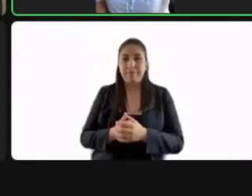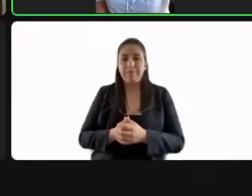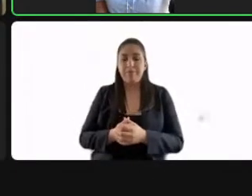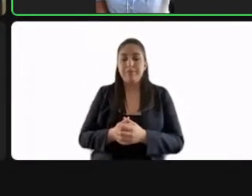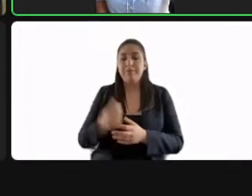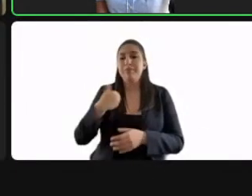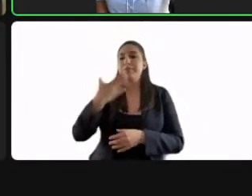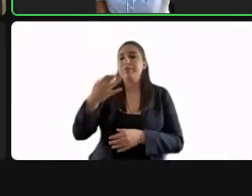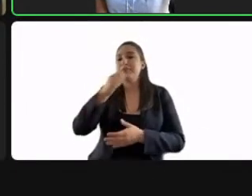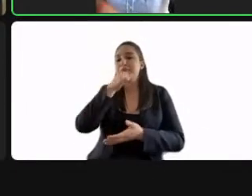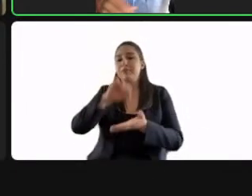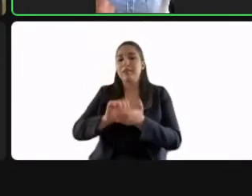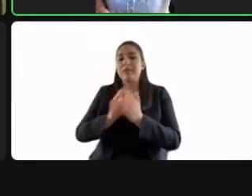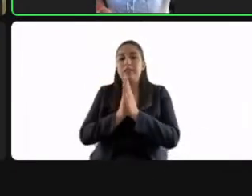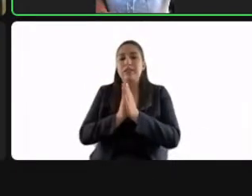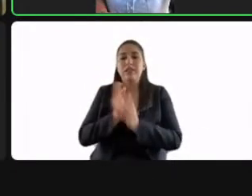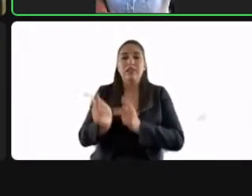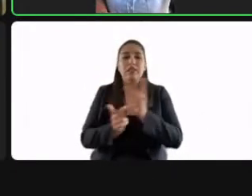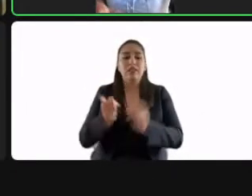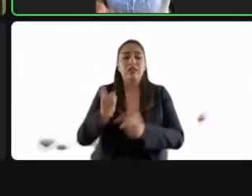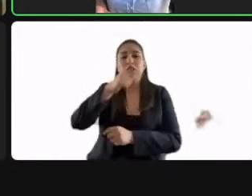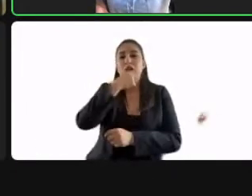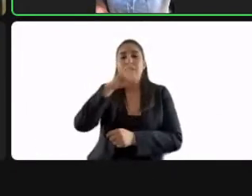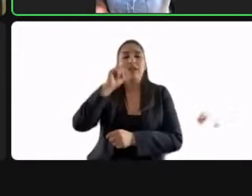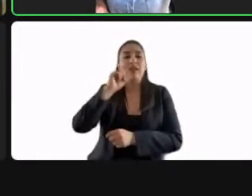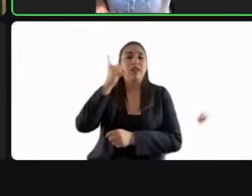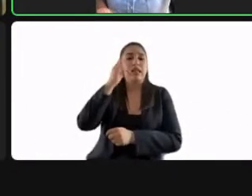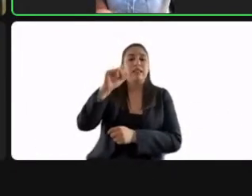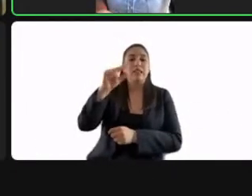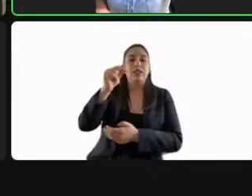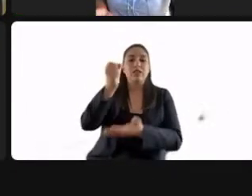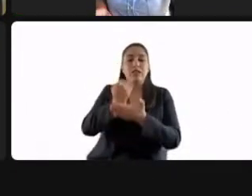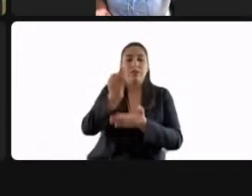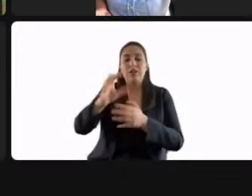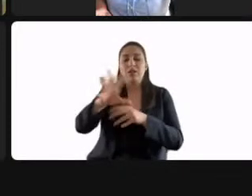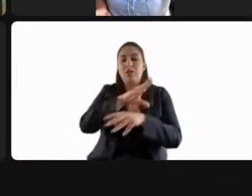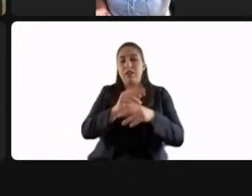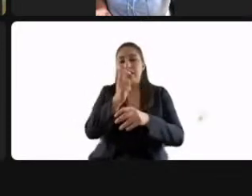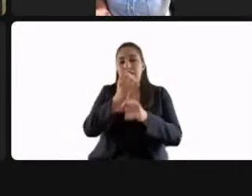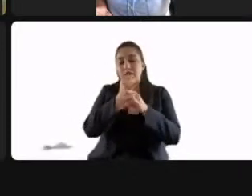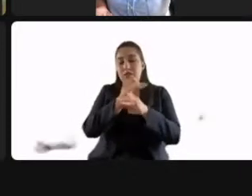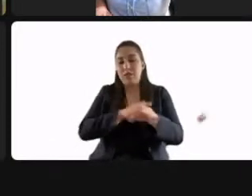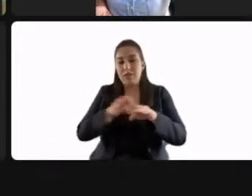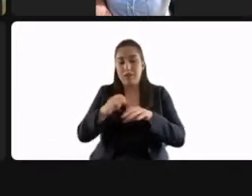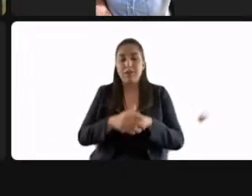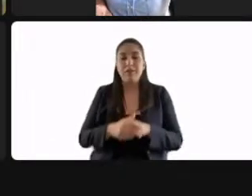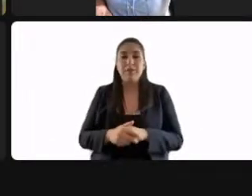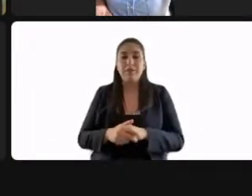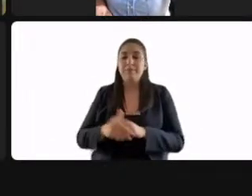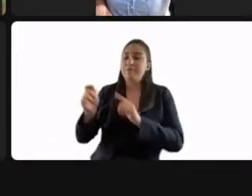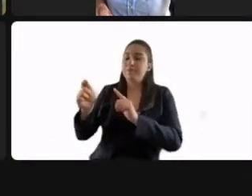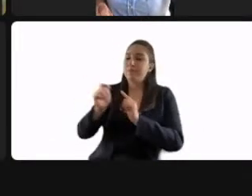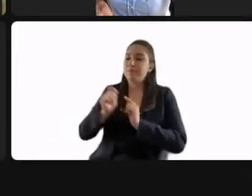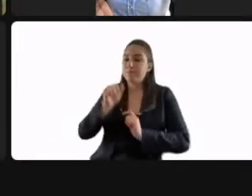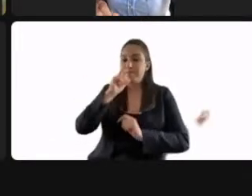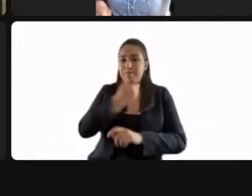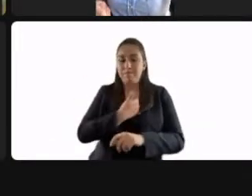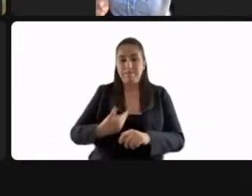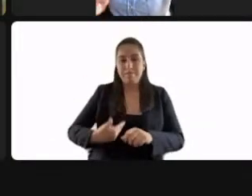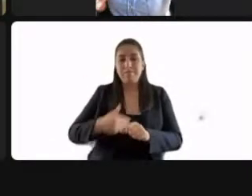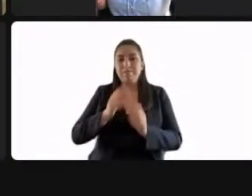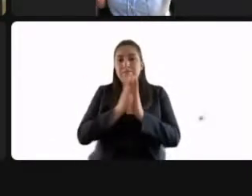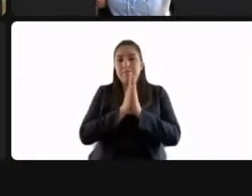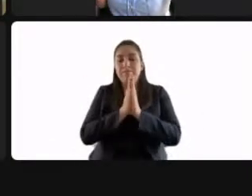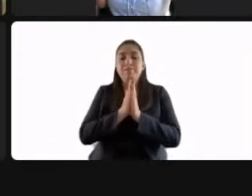consulte en votación económica si es de aprobarse el informe semestral de actividades. Por instrucciones de la presidencia, sírvanse a manifestarse levantando la mano quienes